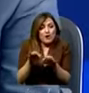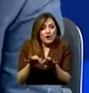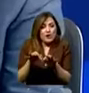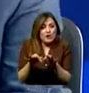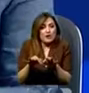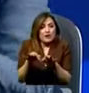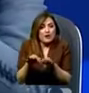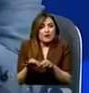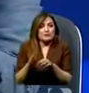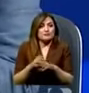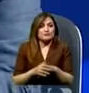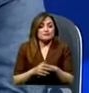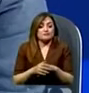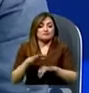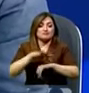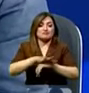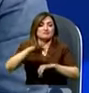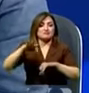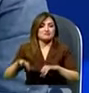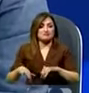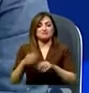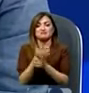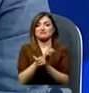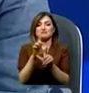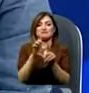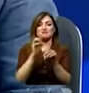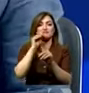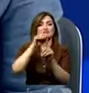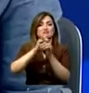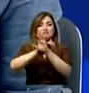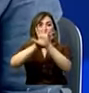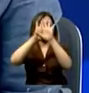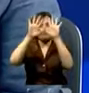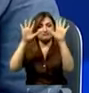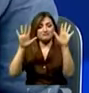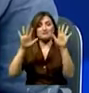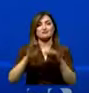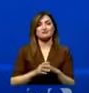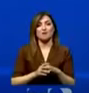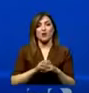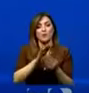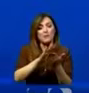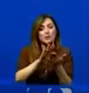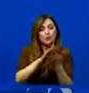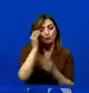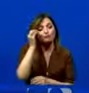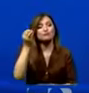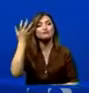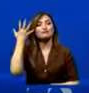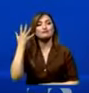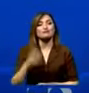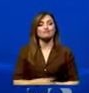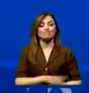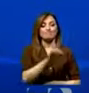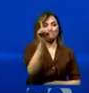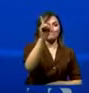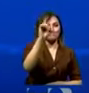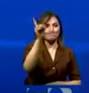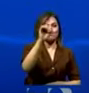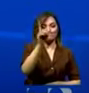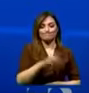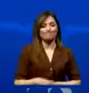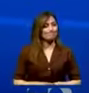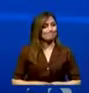grilletes se abrieron y el mensaje quedó claro. Perdón y olvido. No, señor. Y además ese es el tema